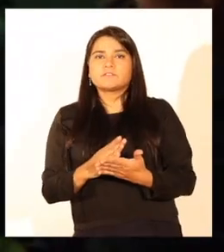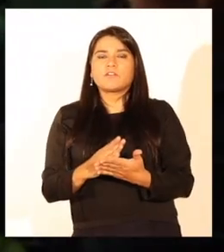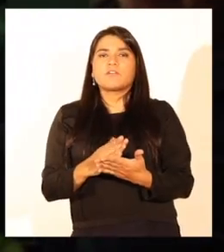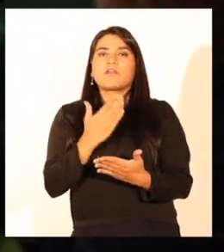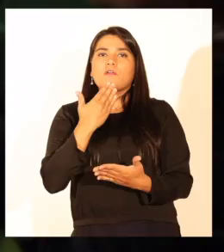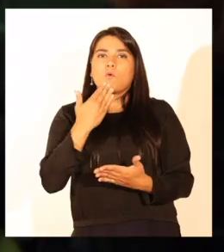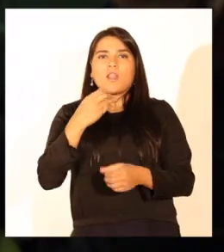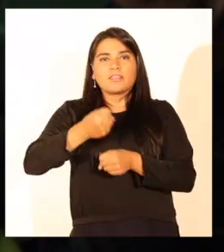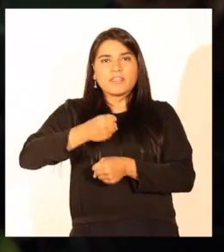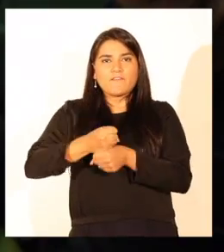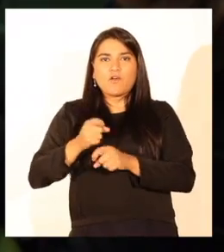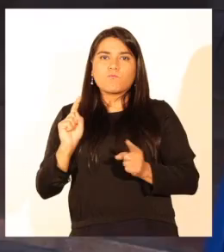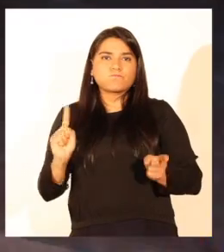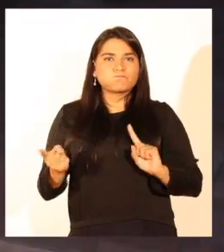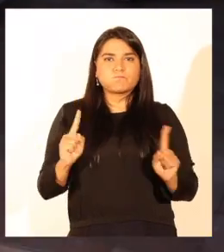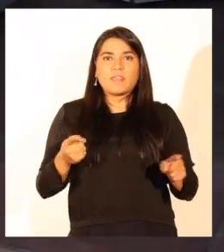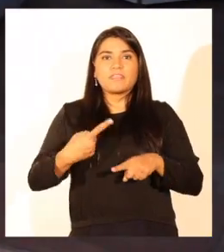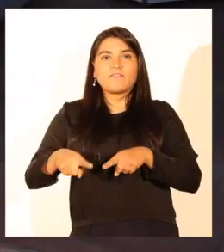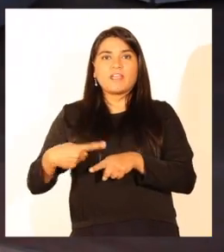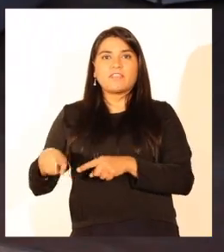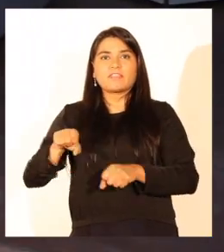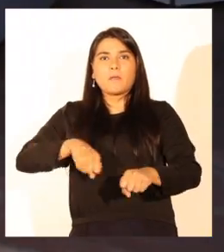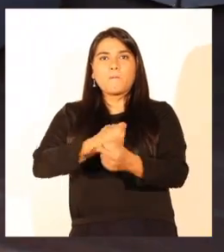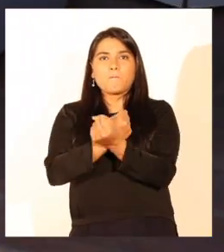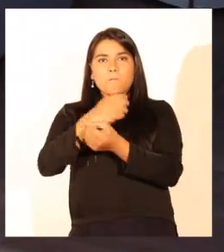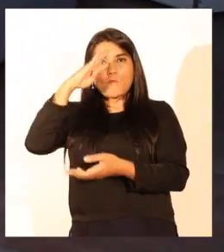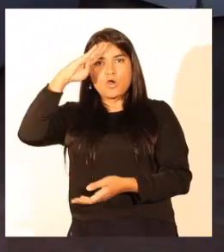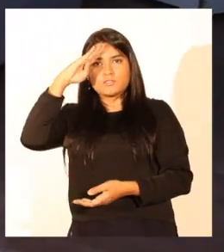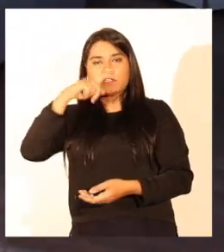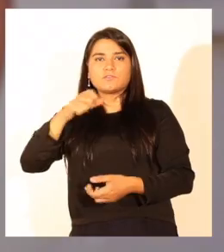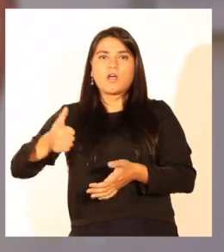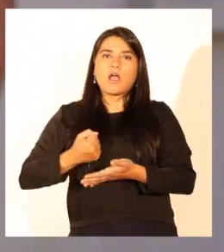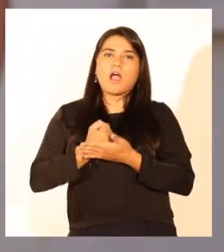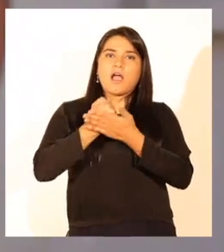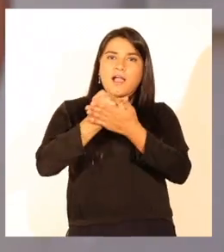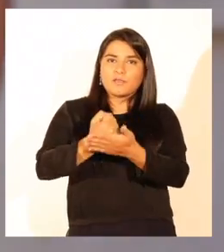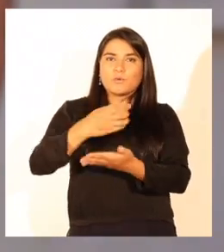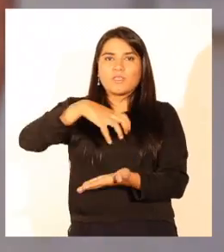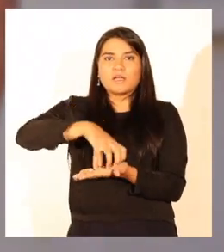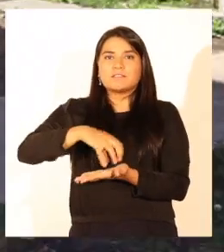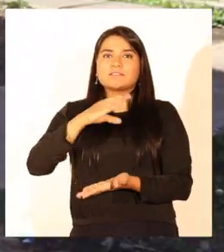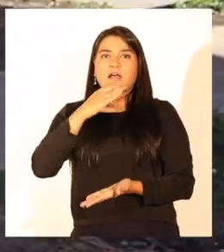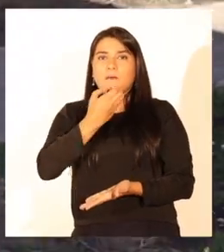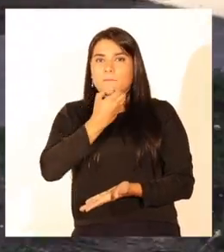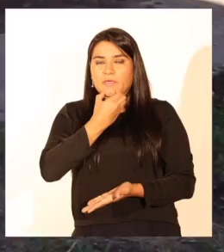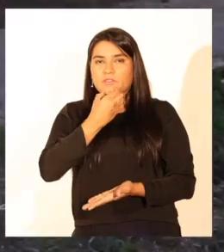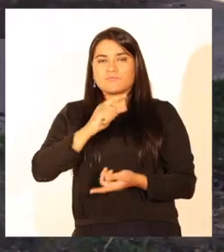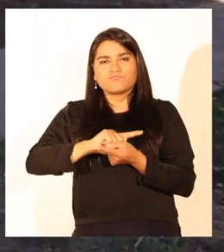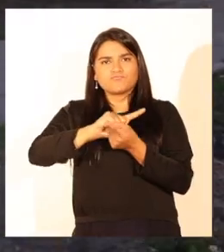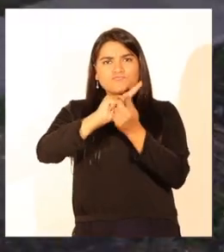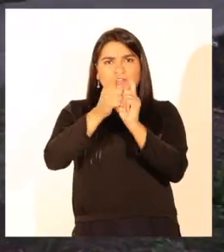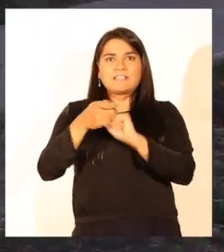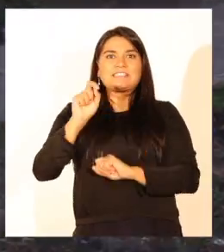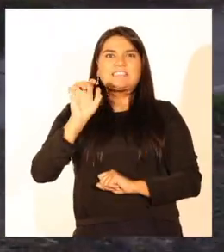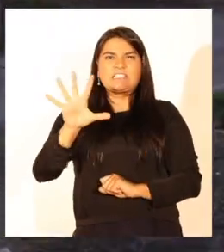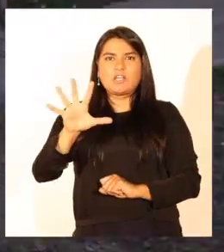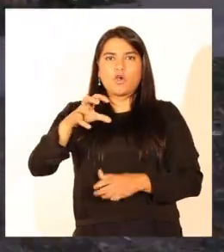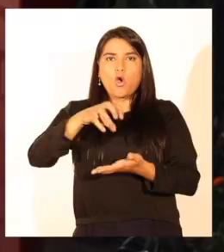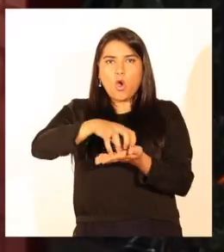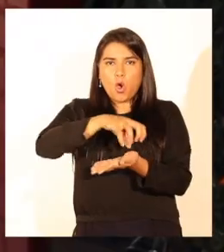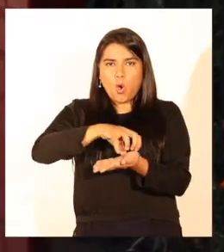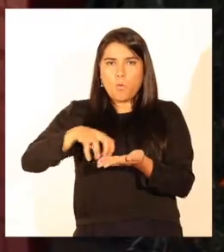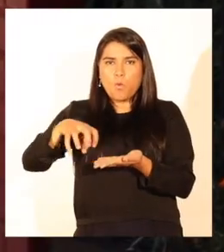decisiones y el trabajo coordinado con las policías, lo que contribuyó a que San Pedro de la Paz se transforme en una de las cinco